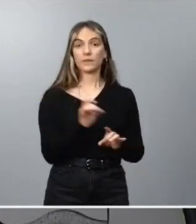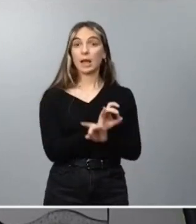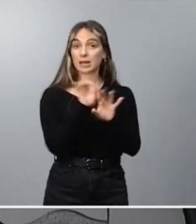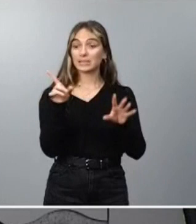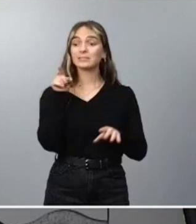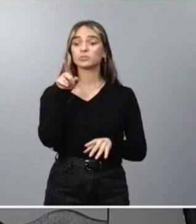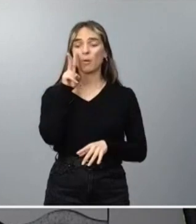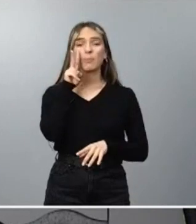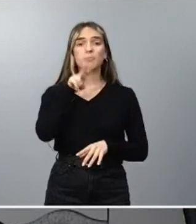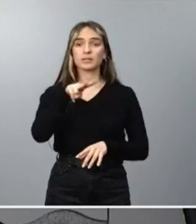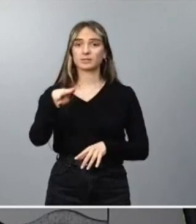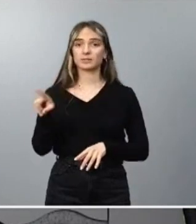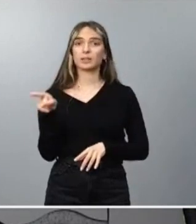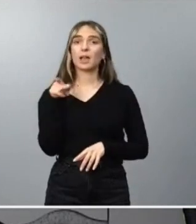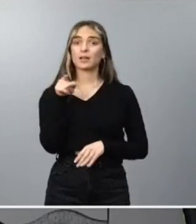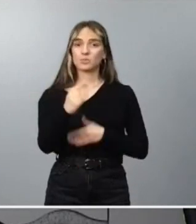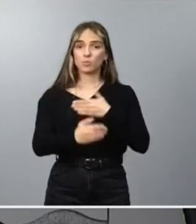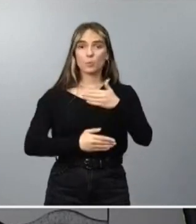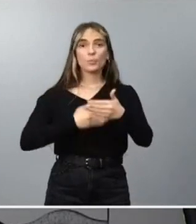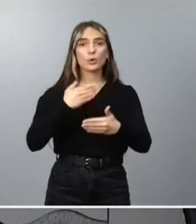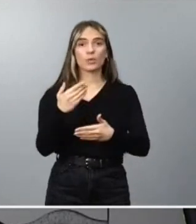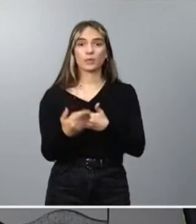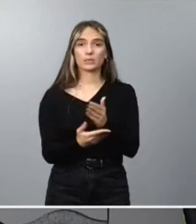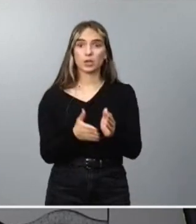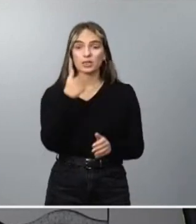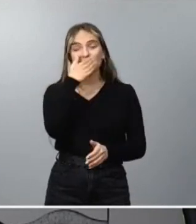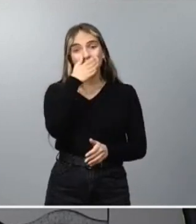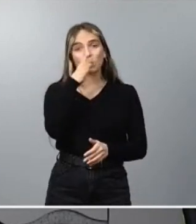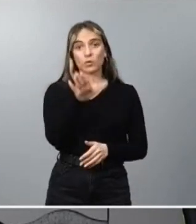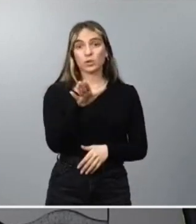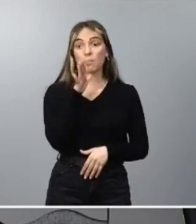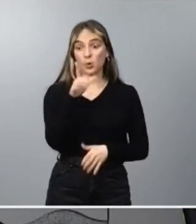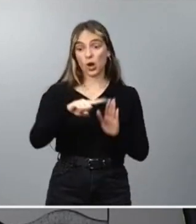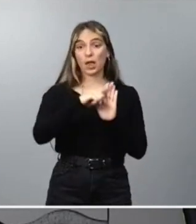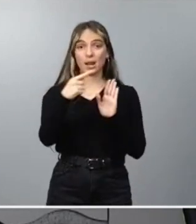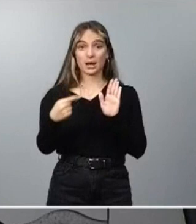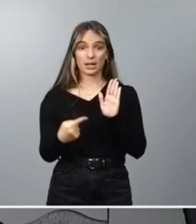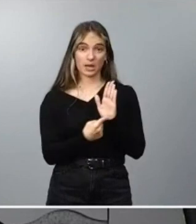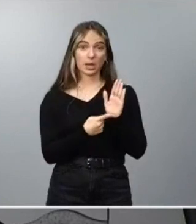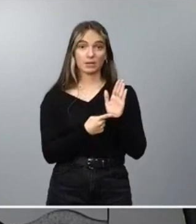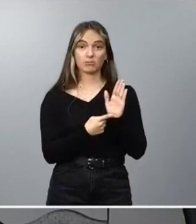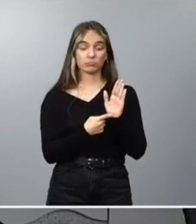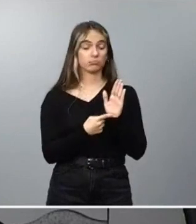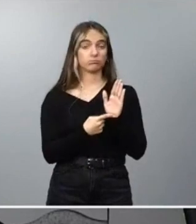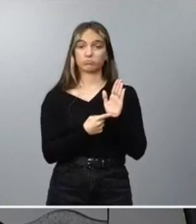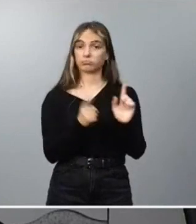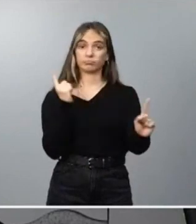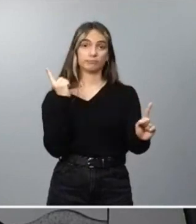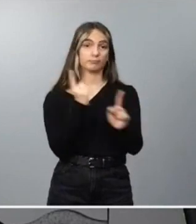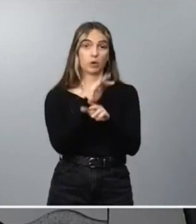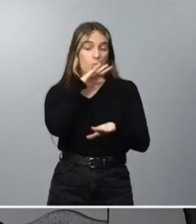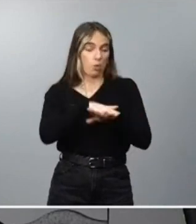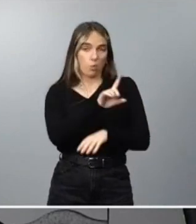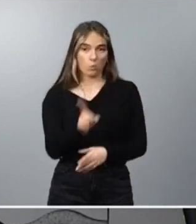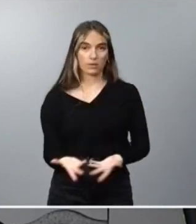una visita que se enmarcaba en un procedimiento de infracción por incumplimiento de una sentencia en un asunto en el que no hay margen de